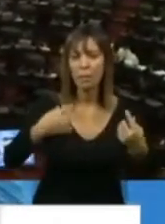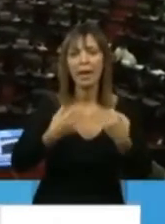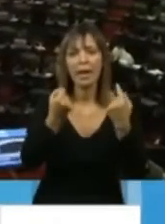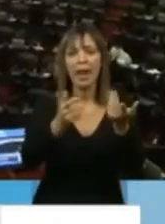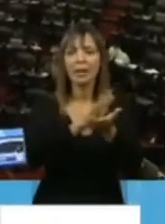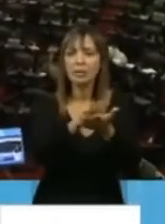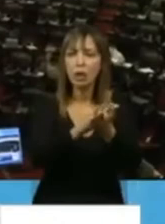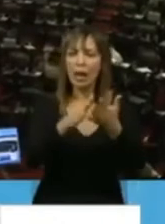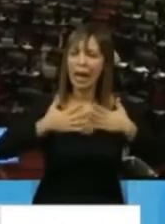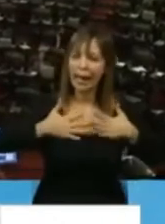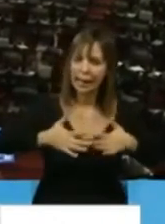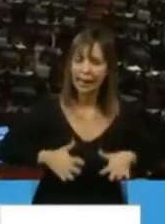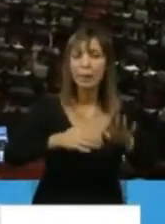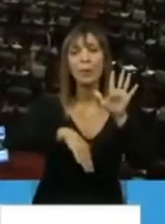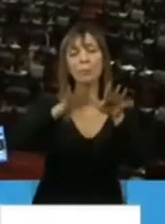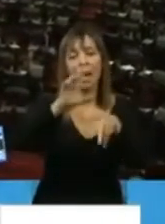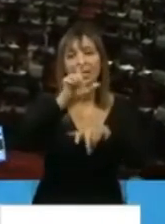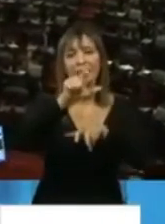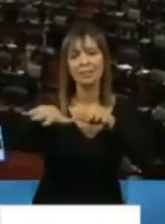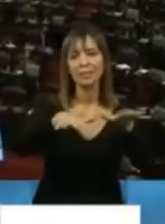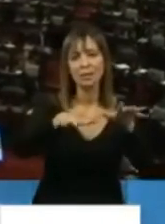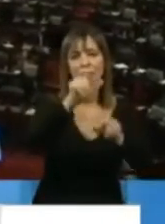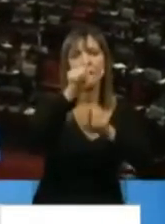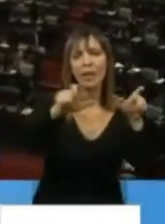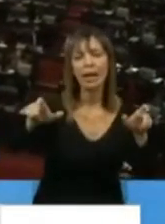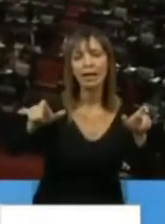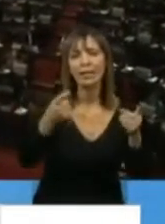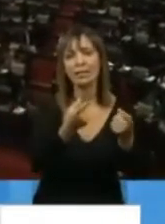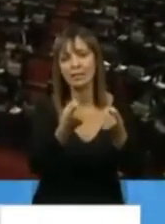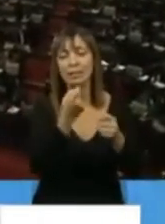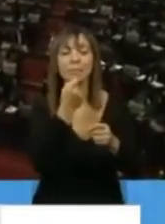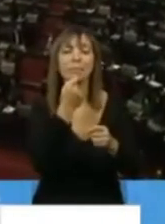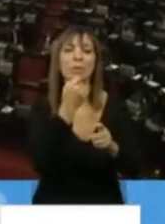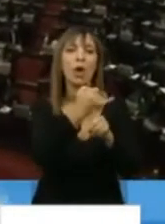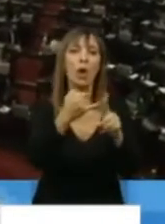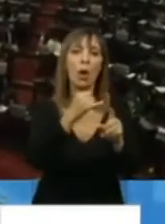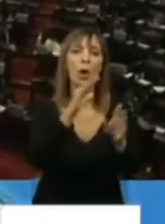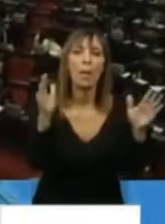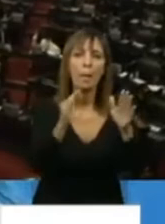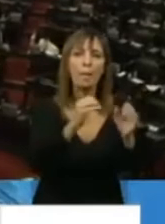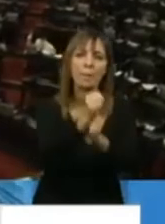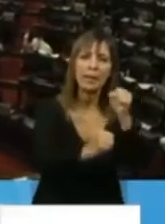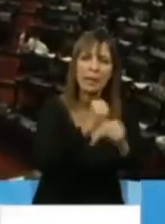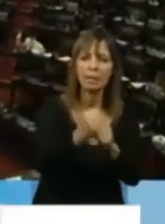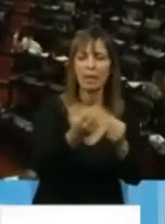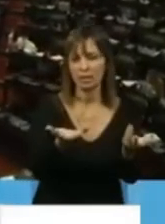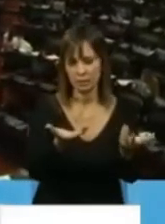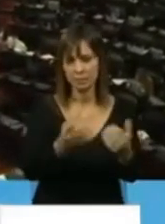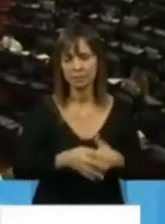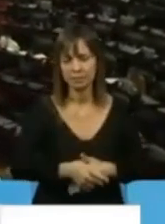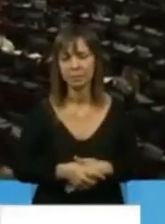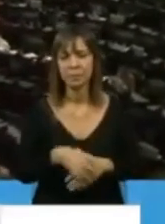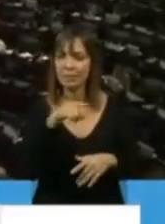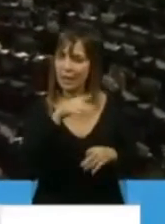sobre todos los sectores más vulnerables, las pymes, fundamentalmente las pequeñas y